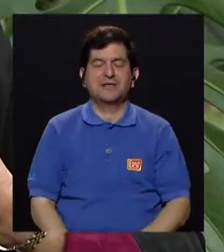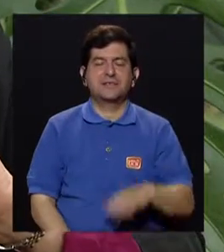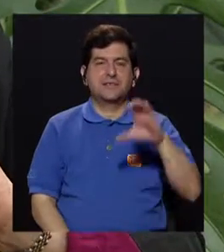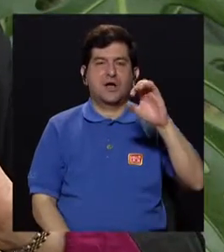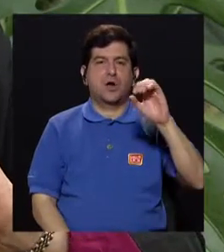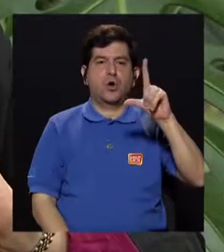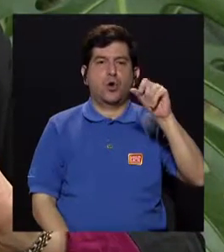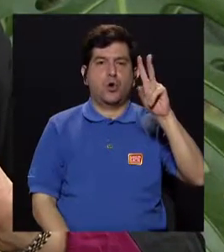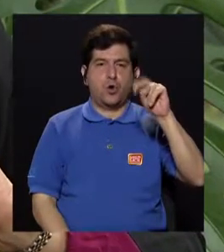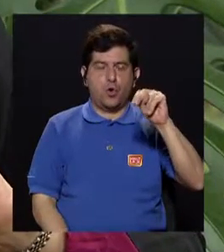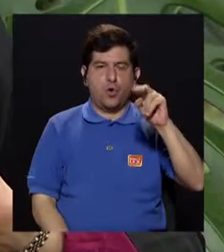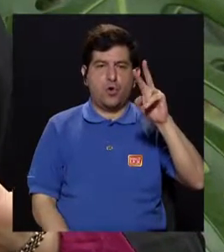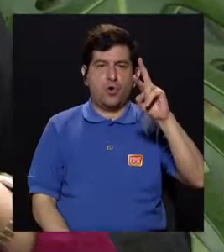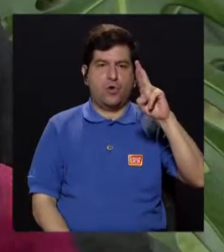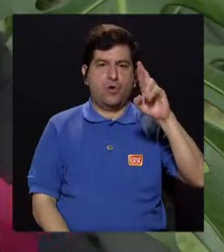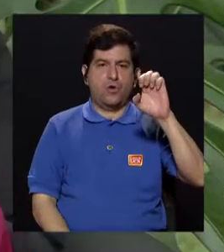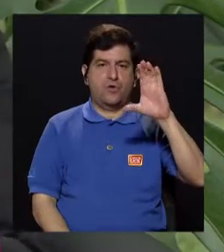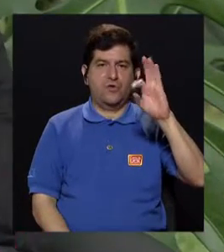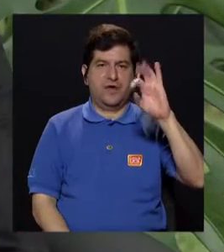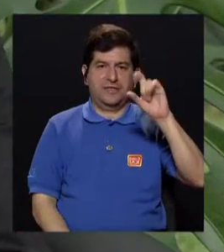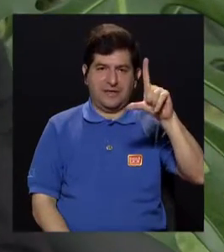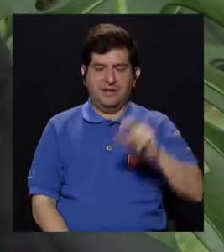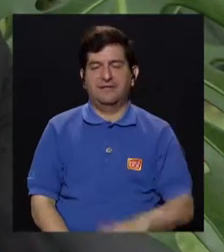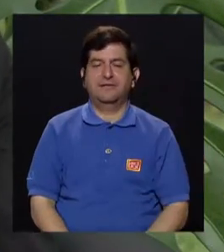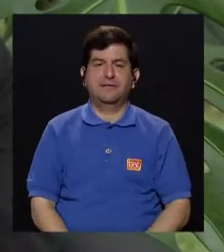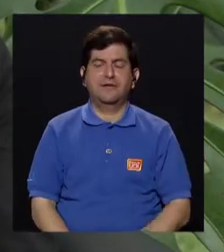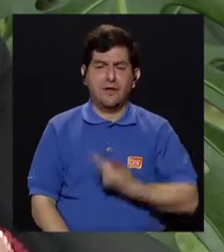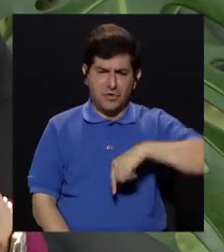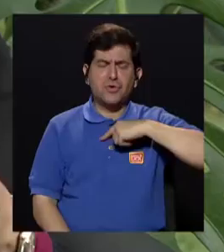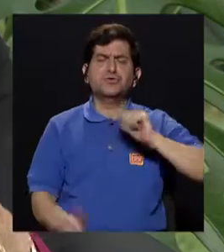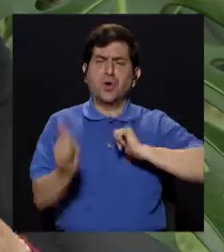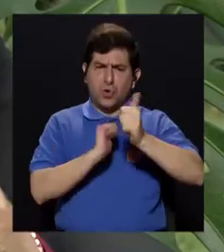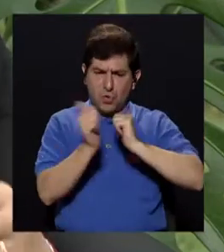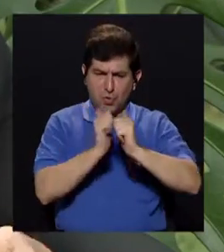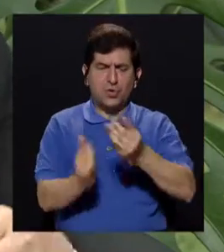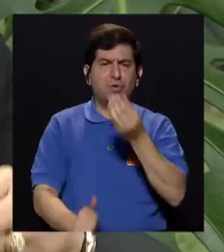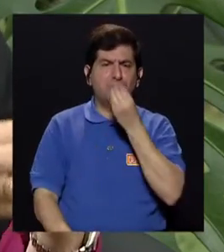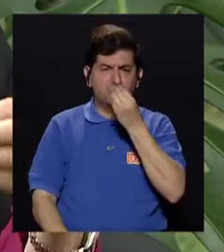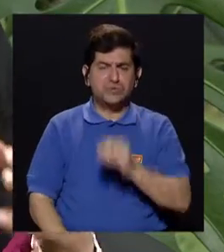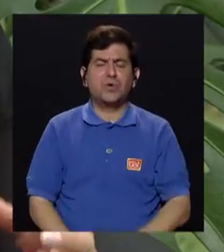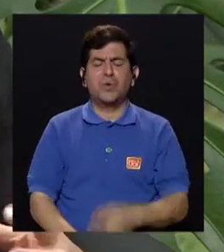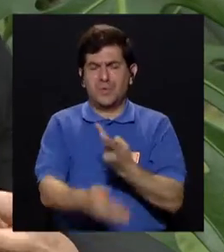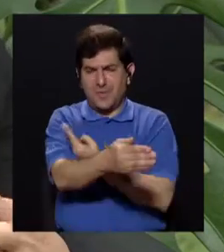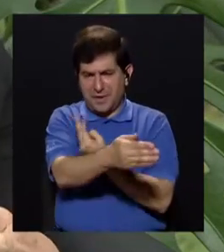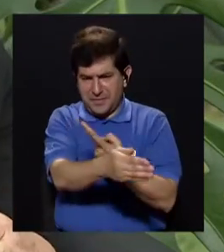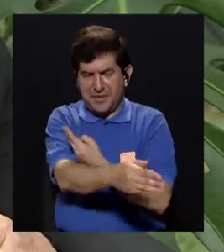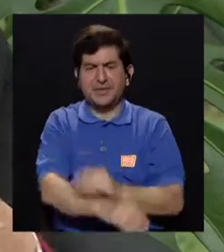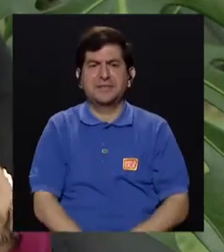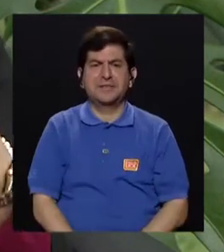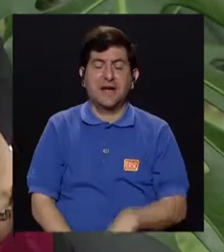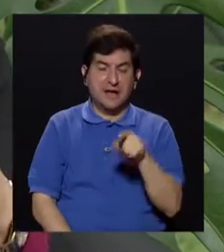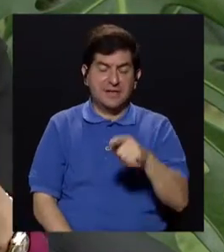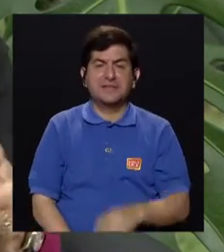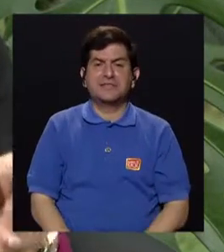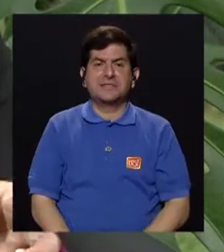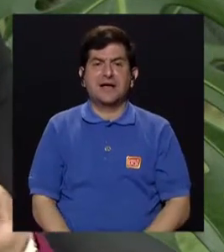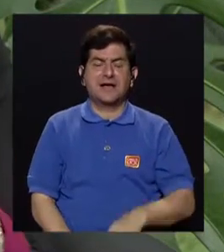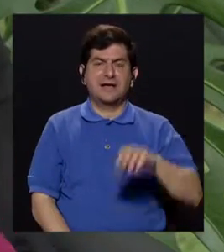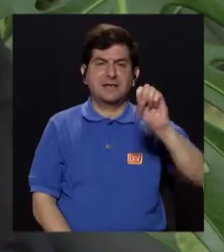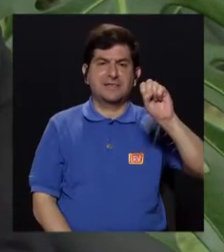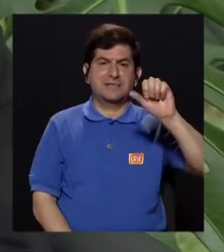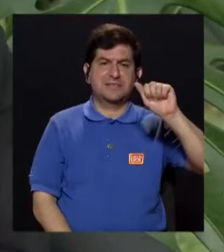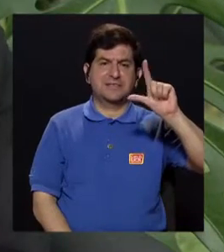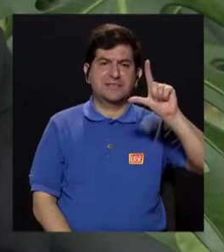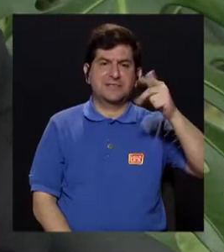todo cáncer colorectal. Imagínense qué maravilla. Entonces, hagamos ejercicio, comamos más vegetales. A ese salchichón,